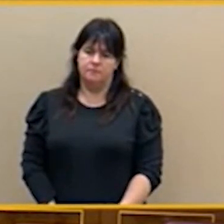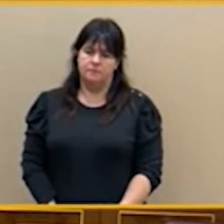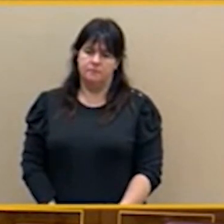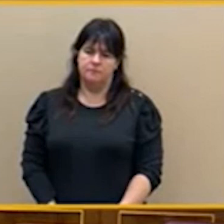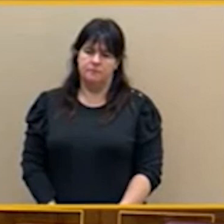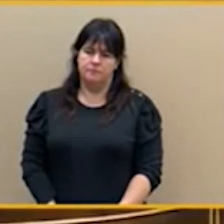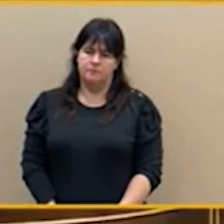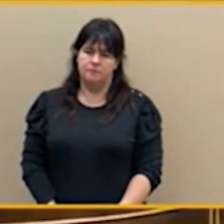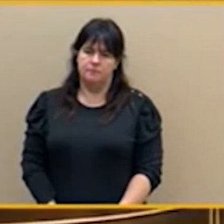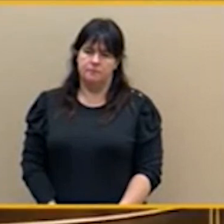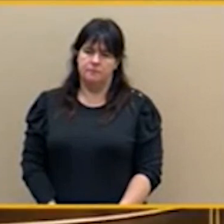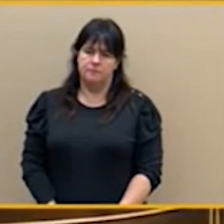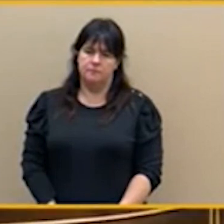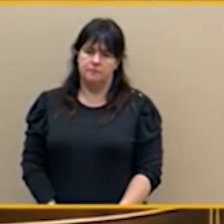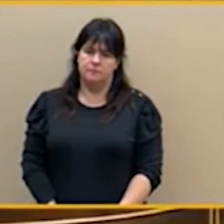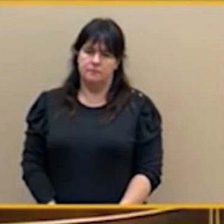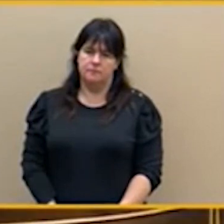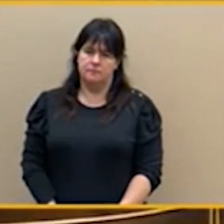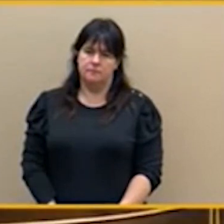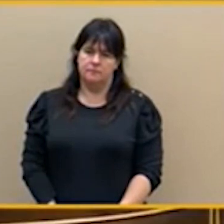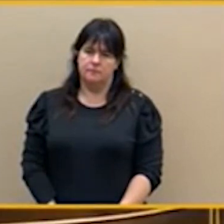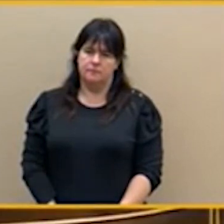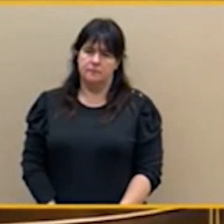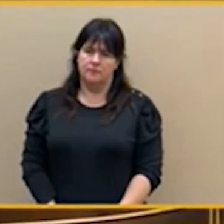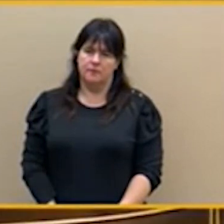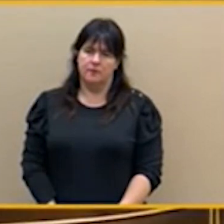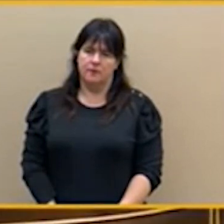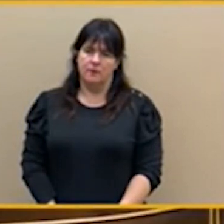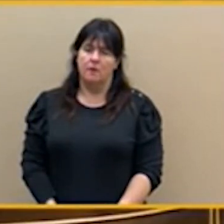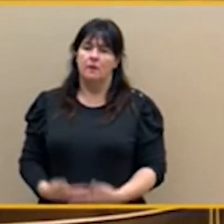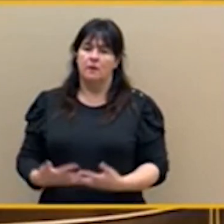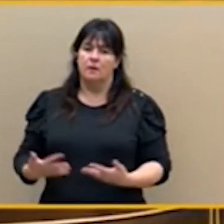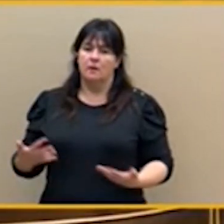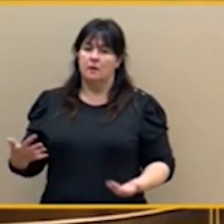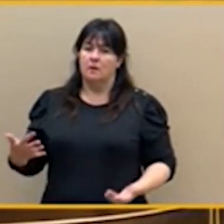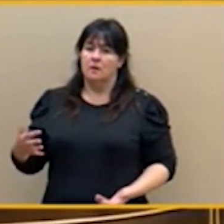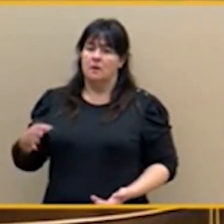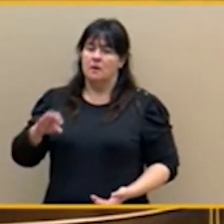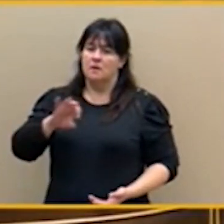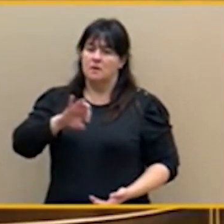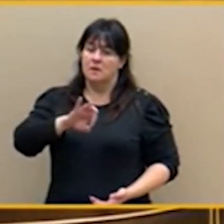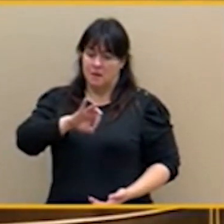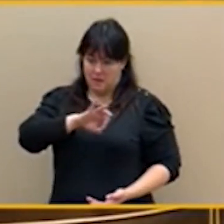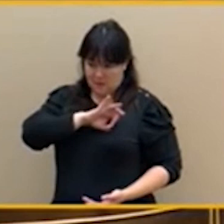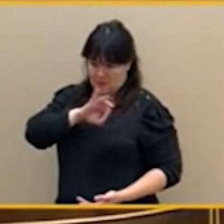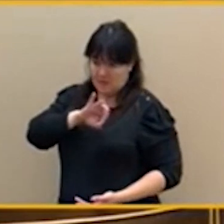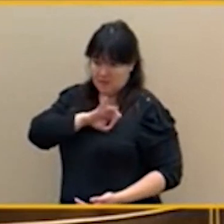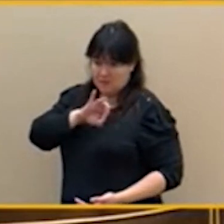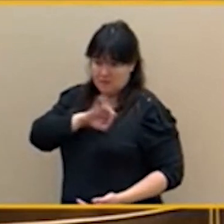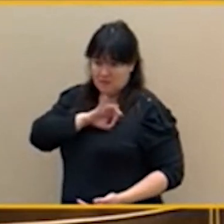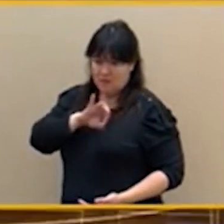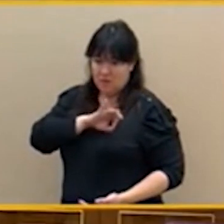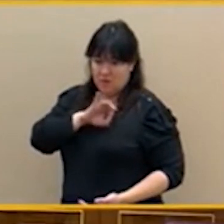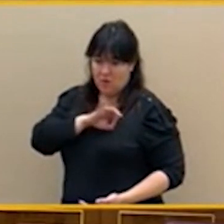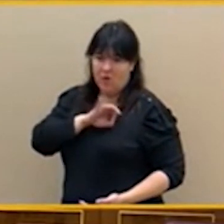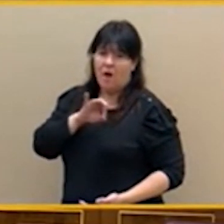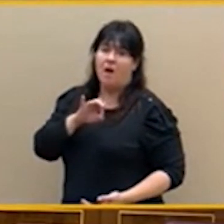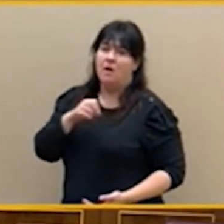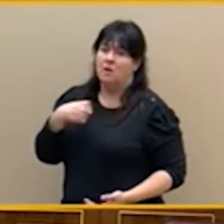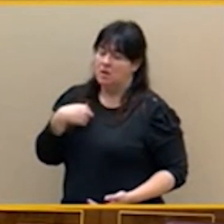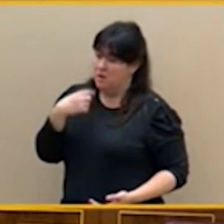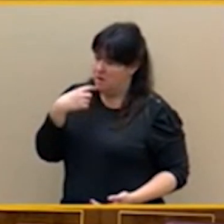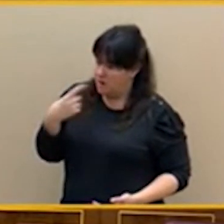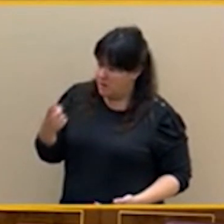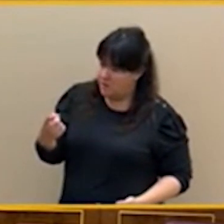Señora Arribadas, en su intervención ha ingrimido usted el concepto de que se va a llegar a acuerdos con